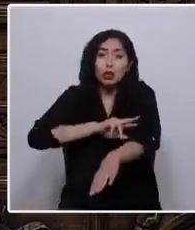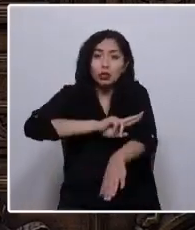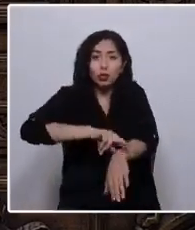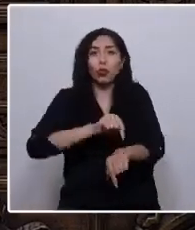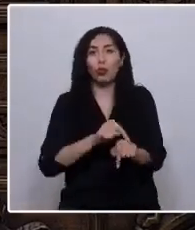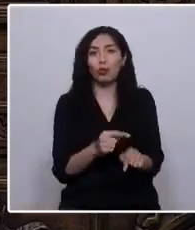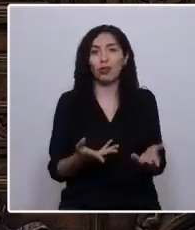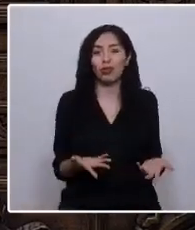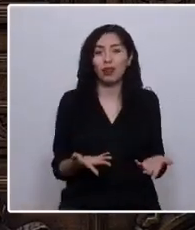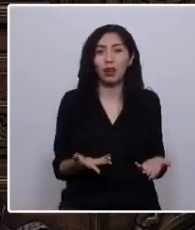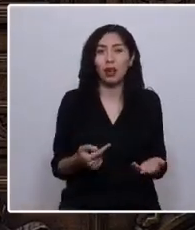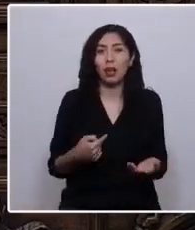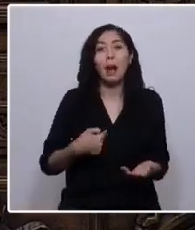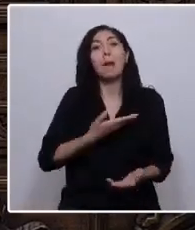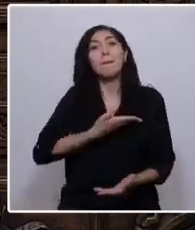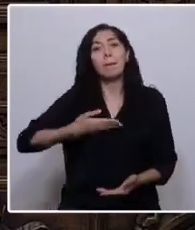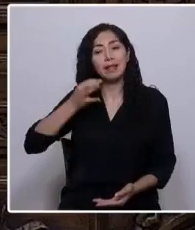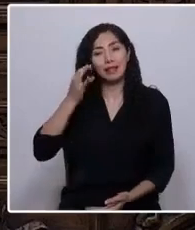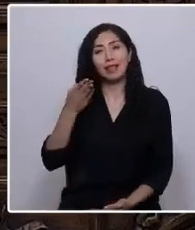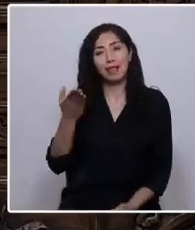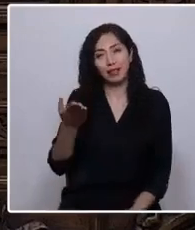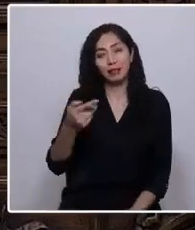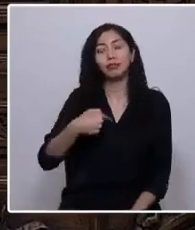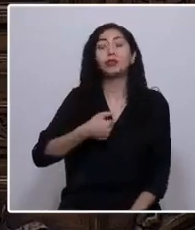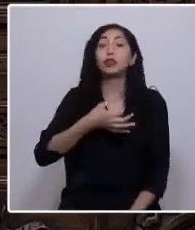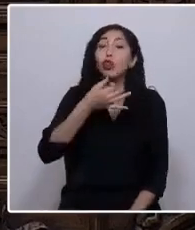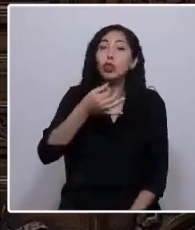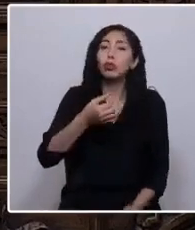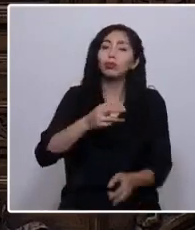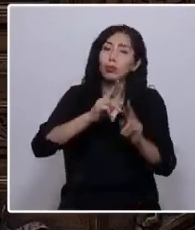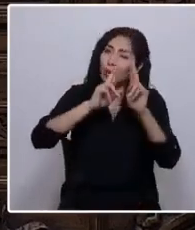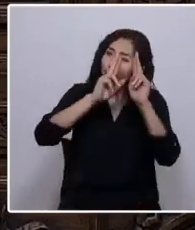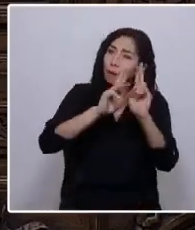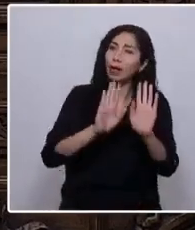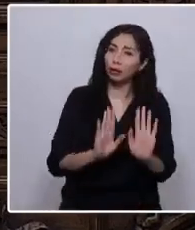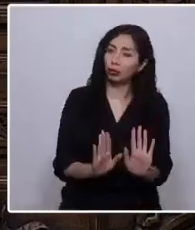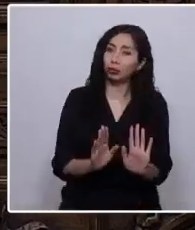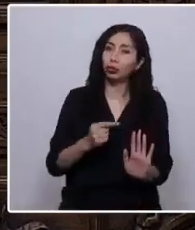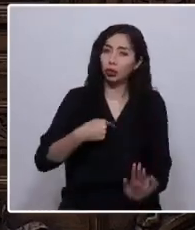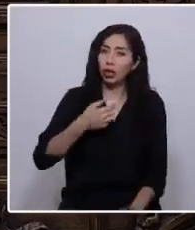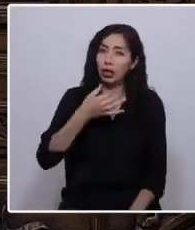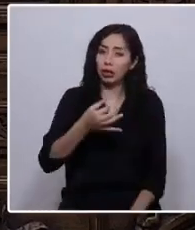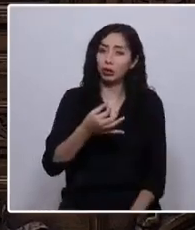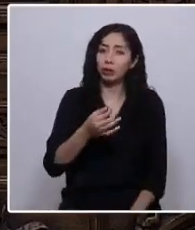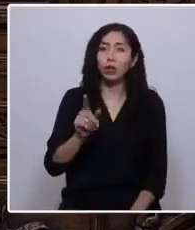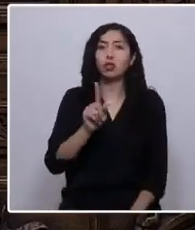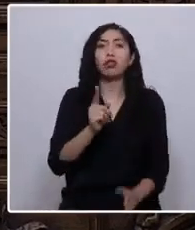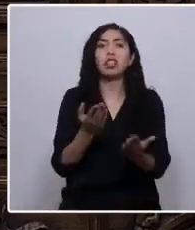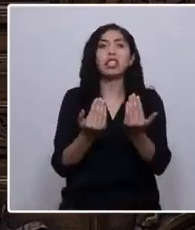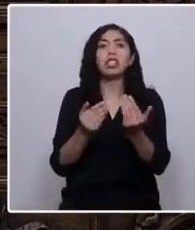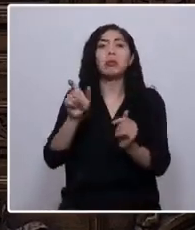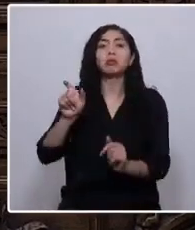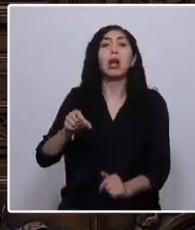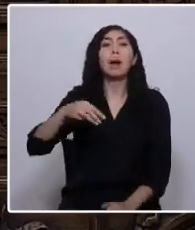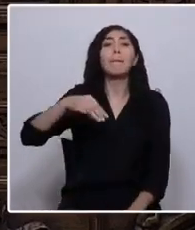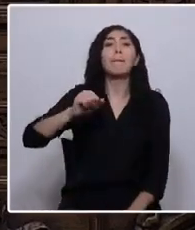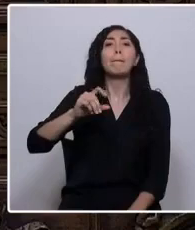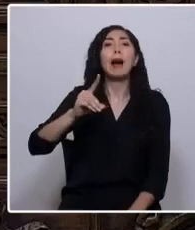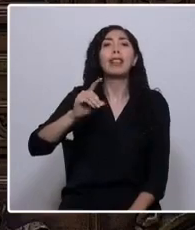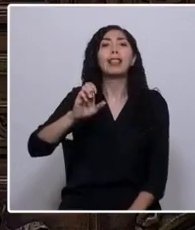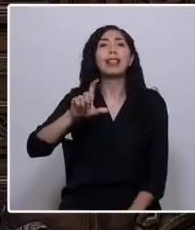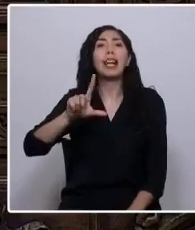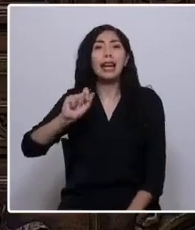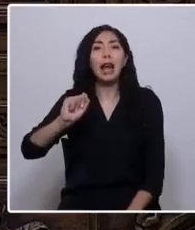Presidenta, le digo con todo respeto, no hay que ser Mandela para dar estos gestos, señora Loncón.